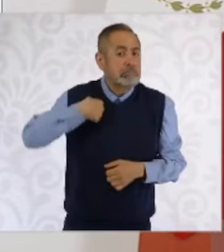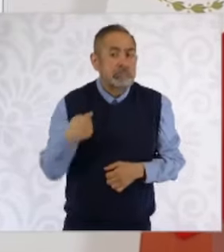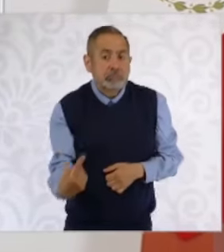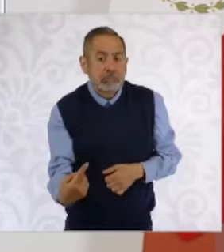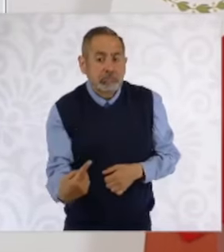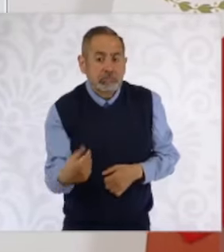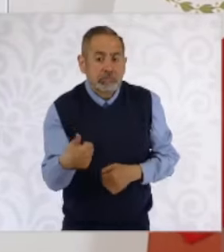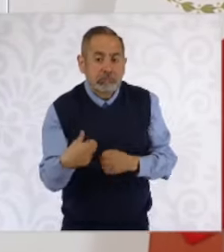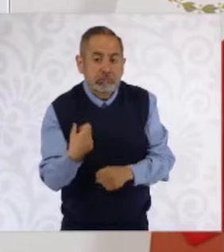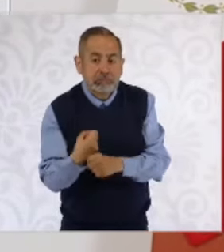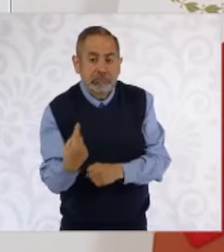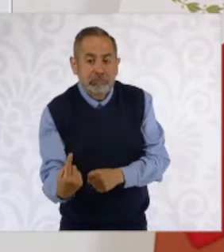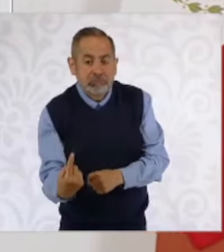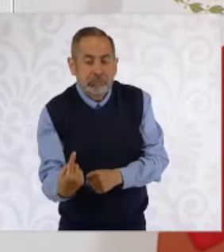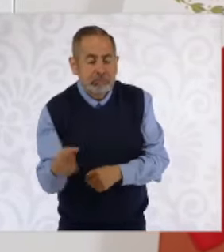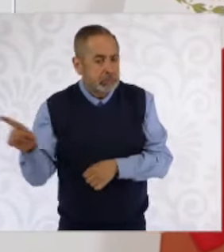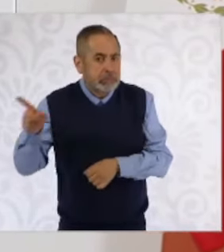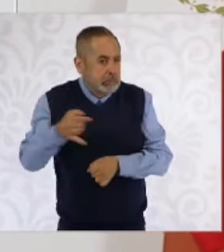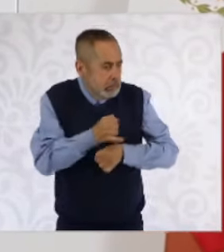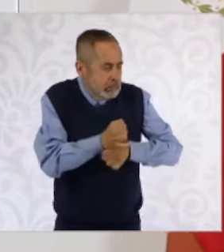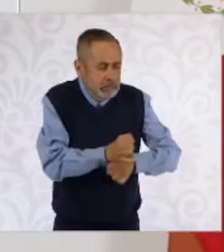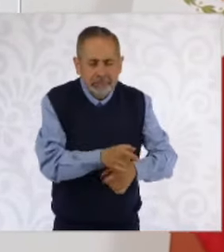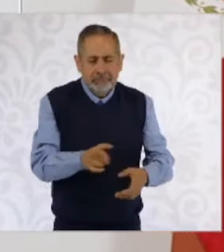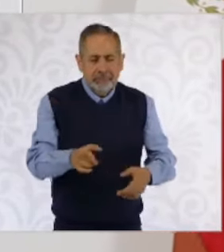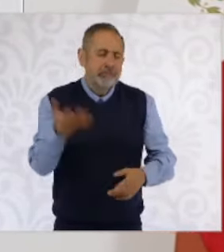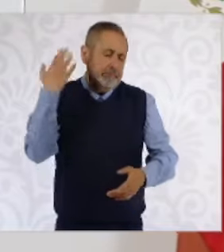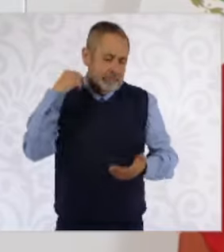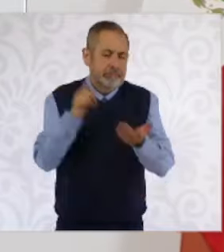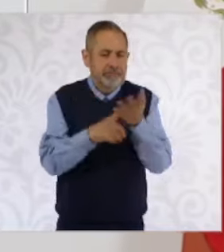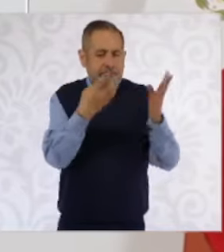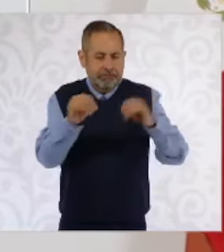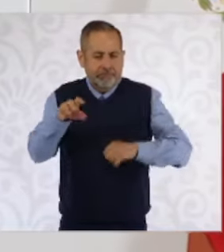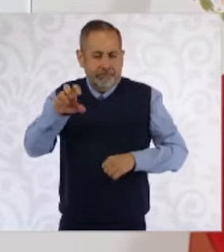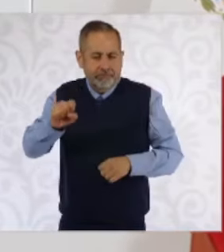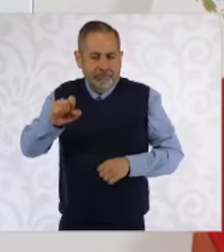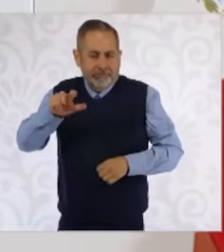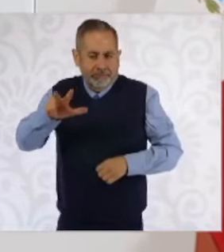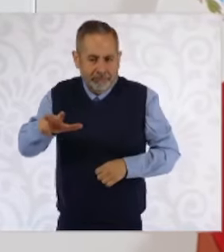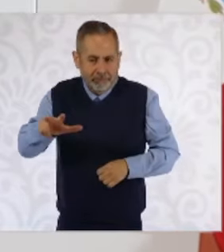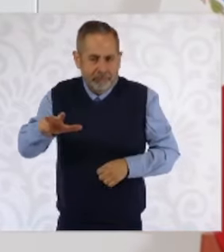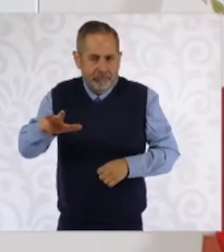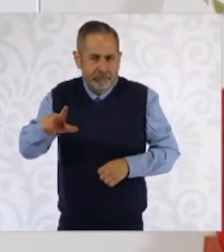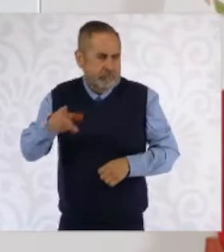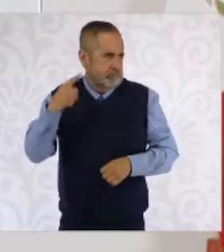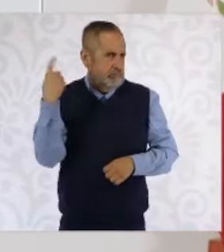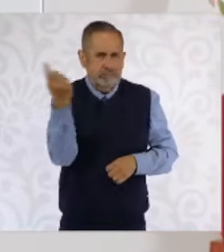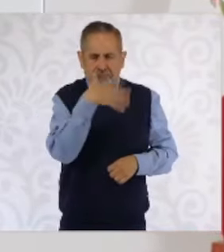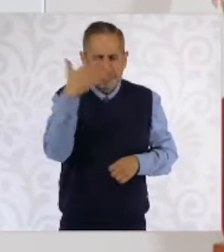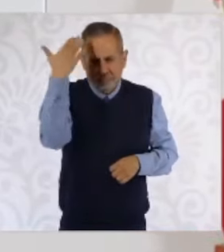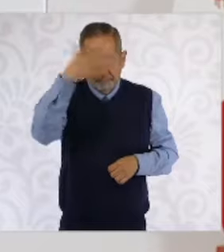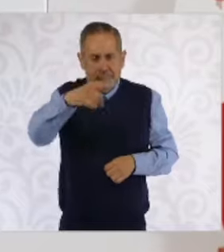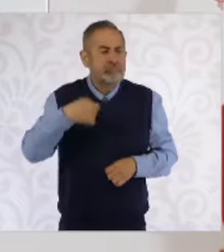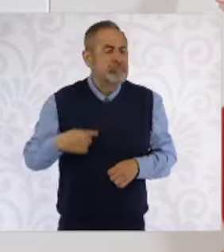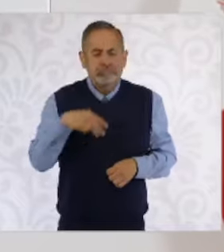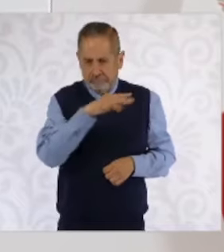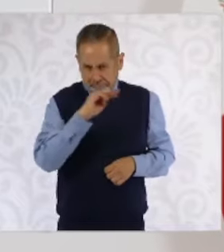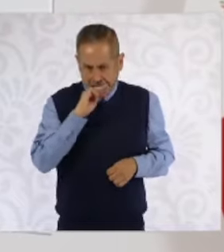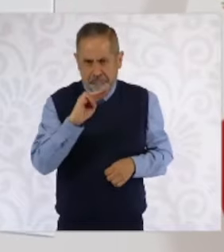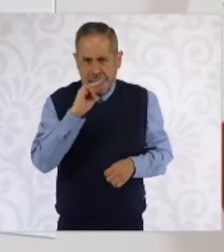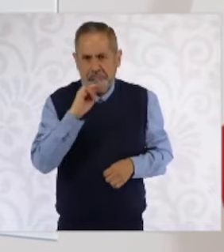Cuando fue el movimiento estudiantil de 1968 no es secreto, al contrario, mi madre